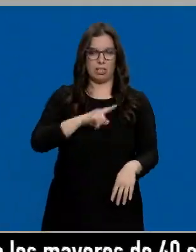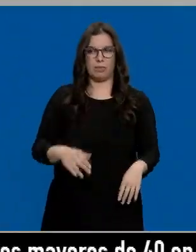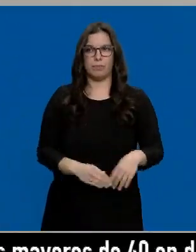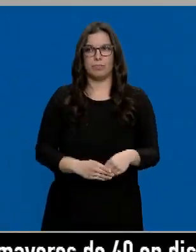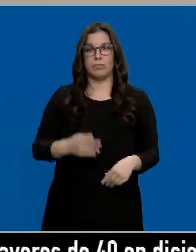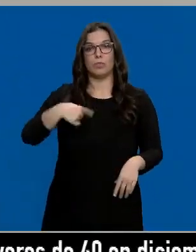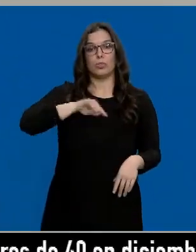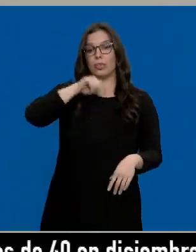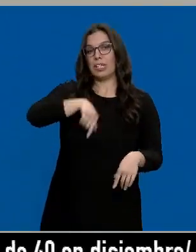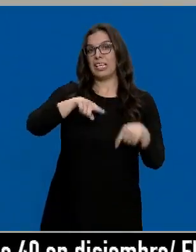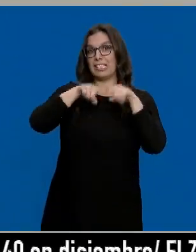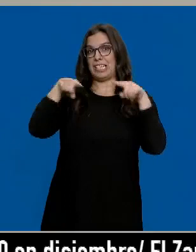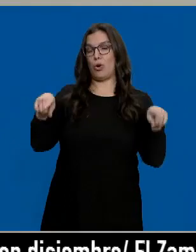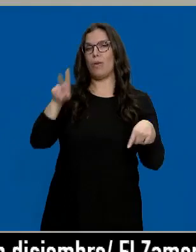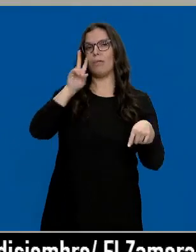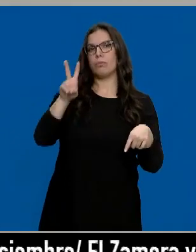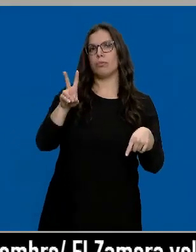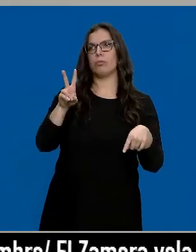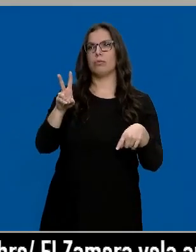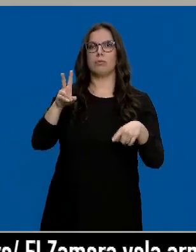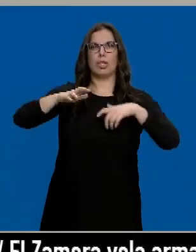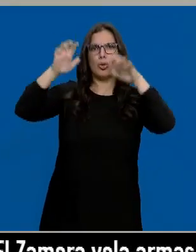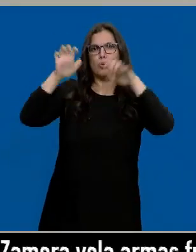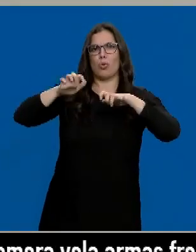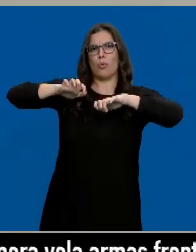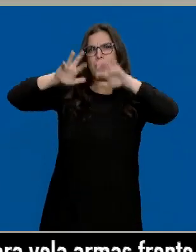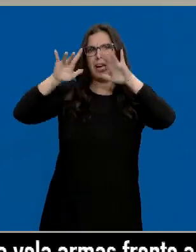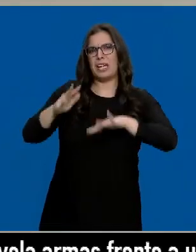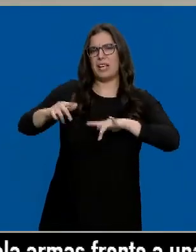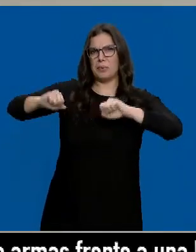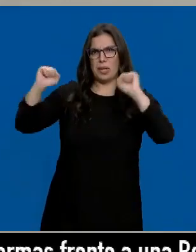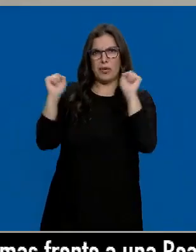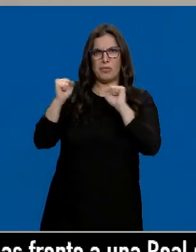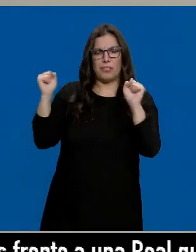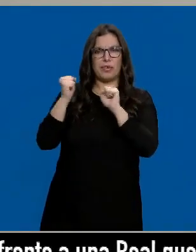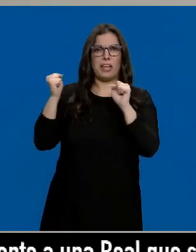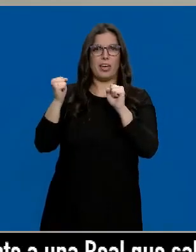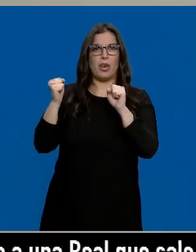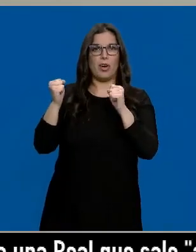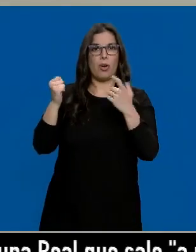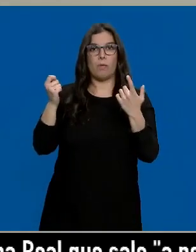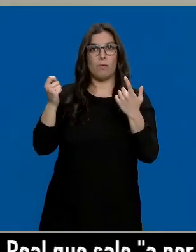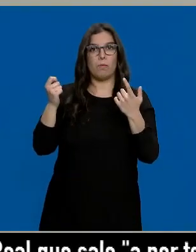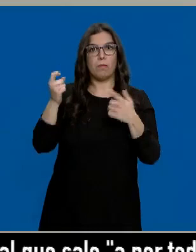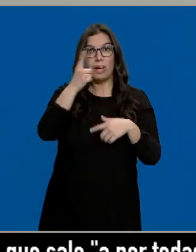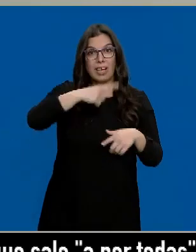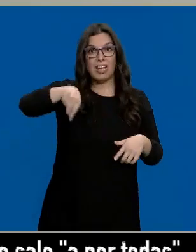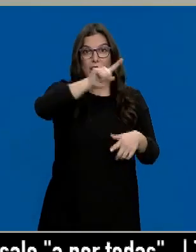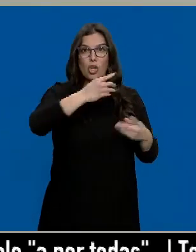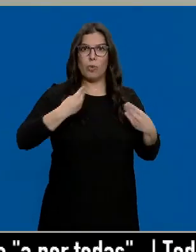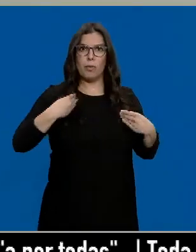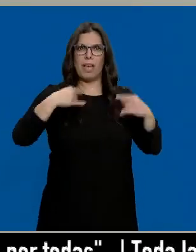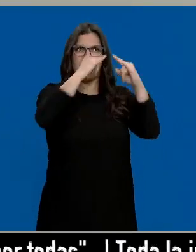plantaciones aquí en Segovia donde lluvia, nieve, frío y ellos vivían en campamentos